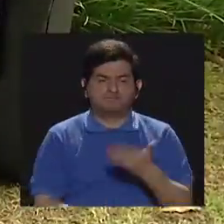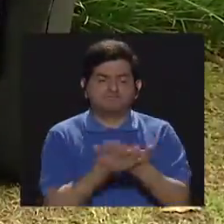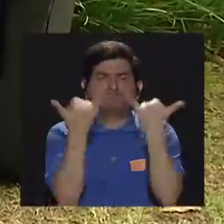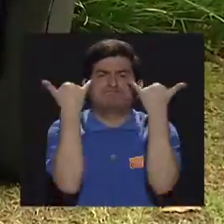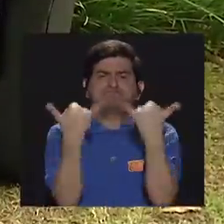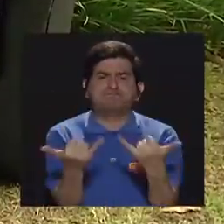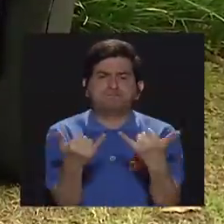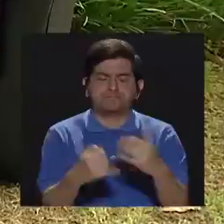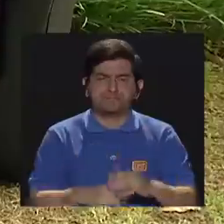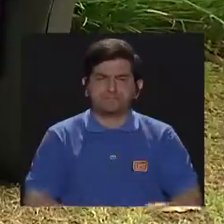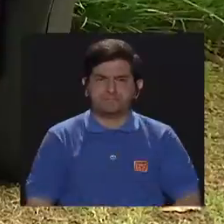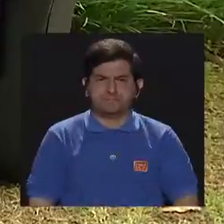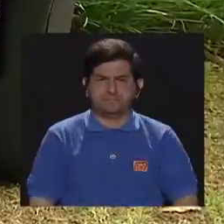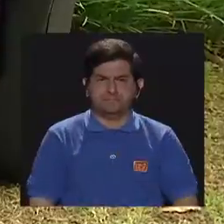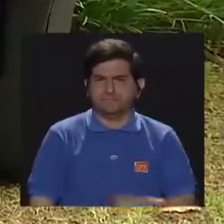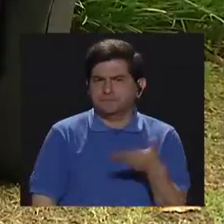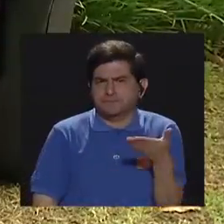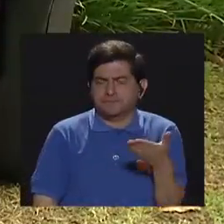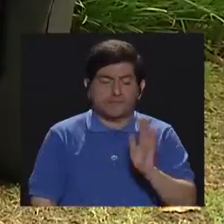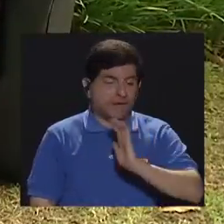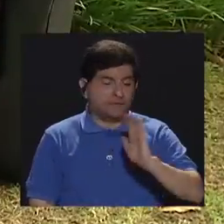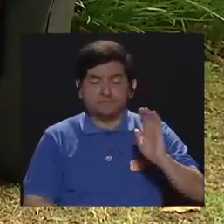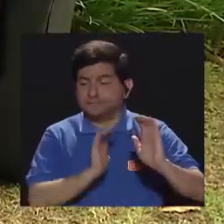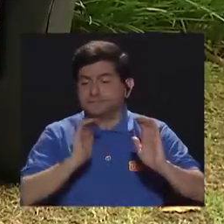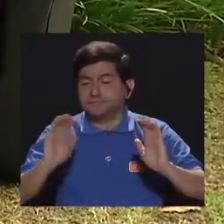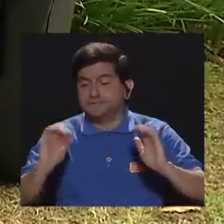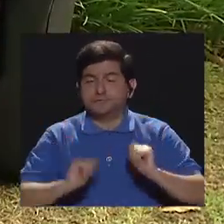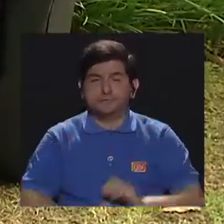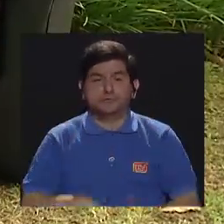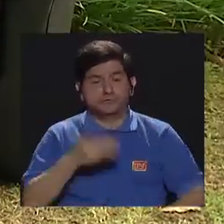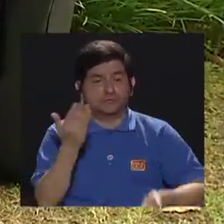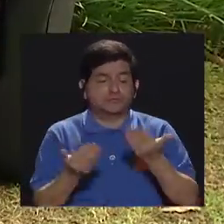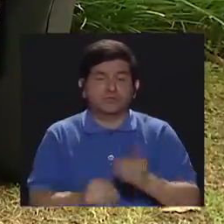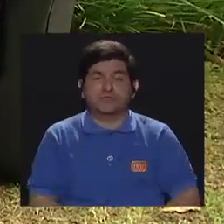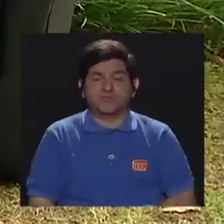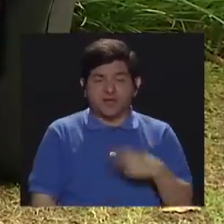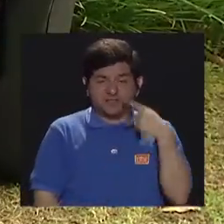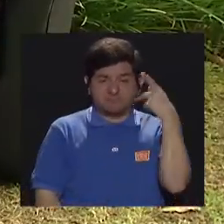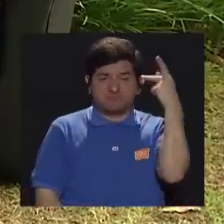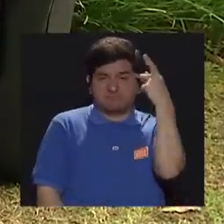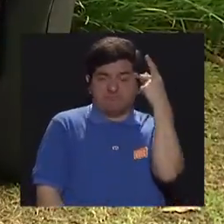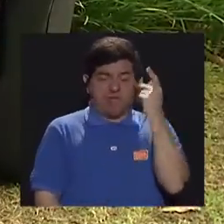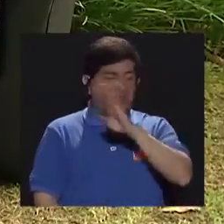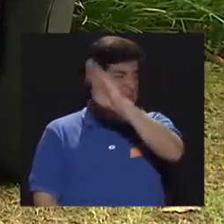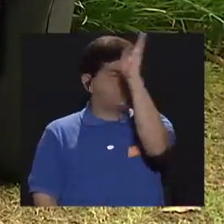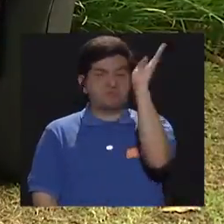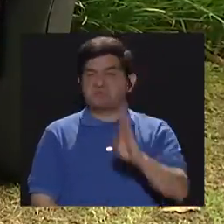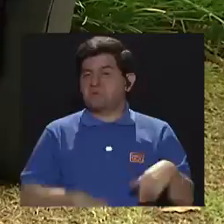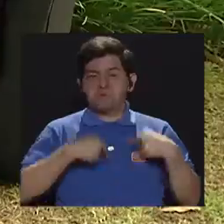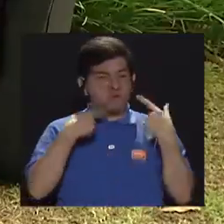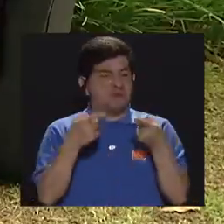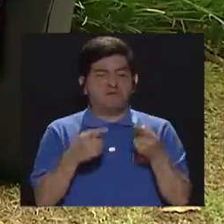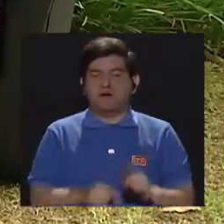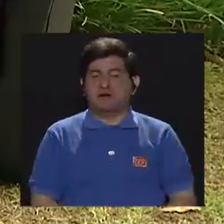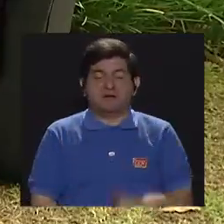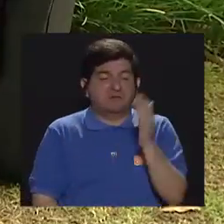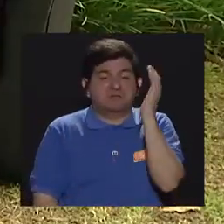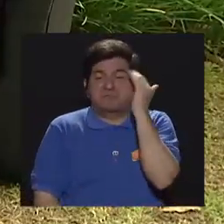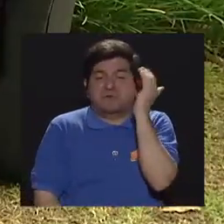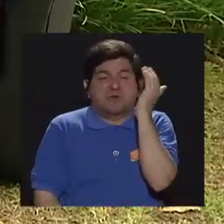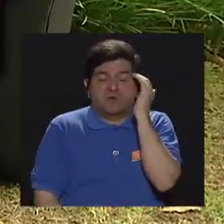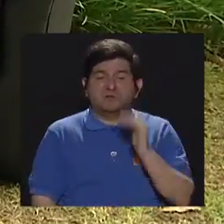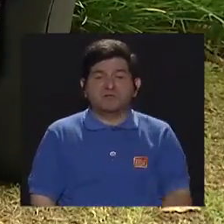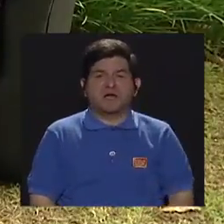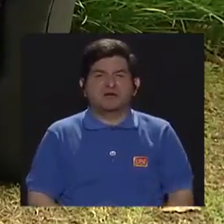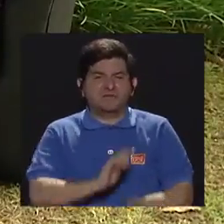comprobado que hay niños donde los padres, digamos, nunca han ido, Entonces, no saben cuáles pueden